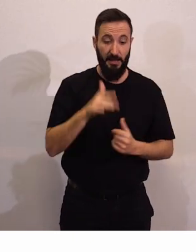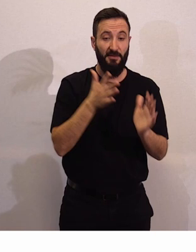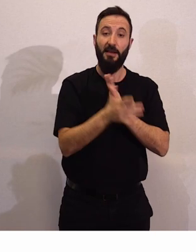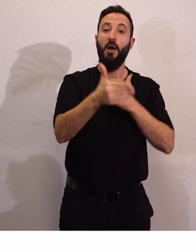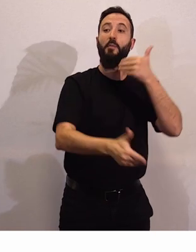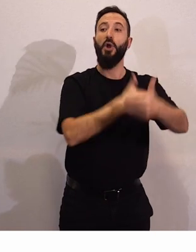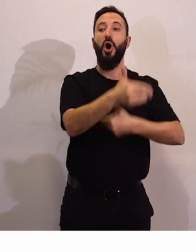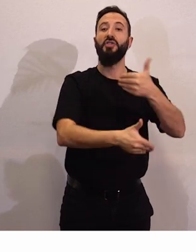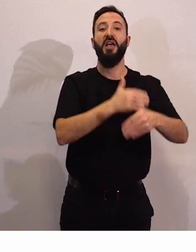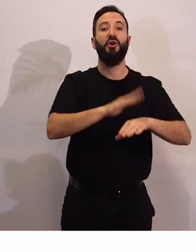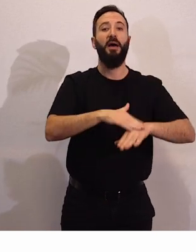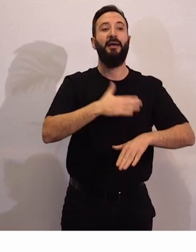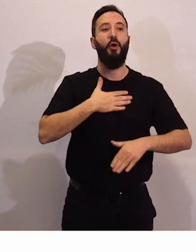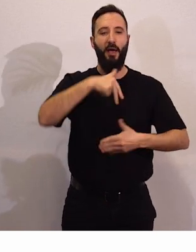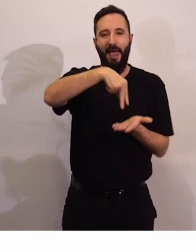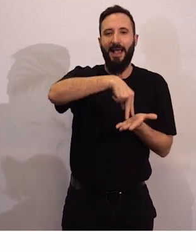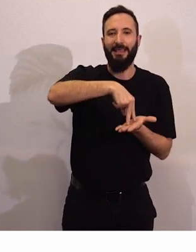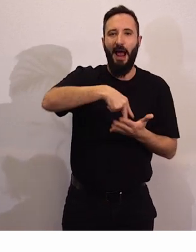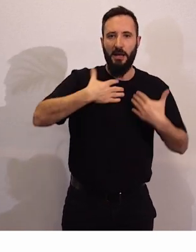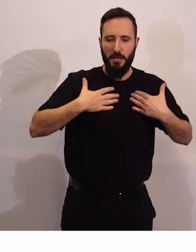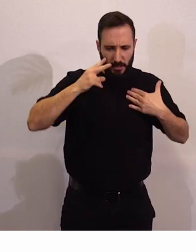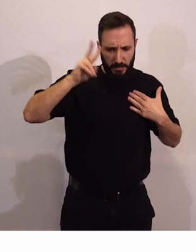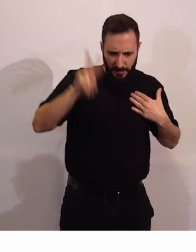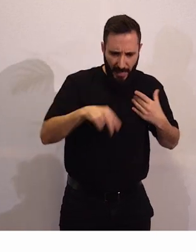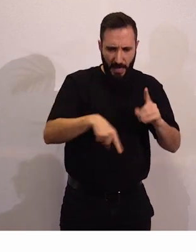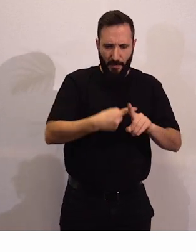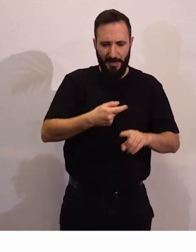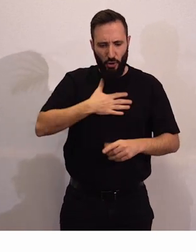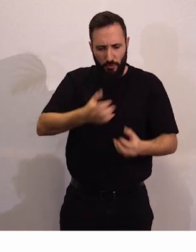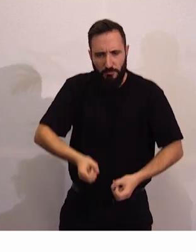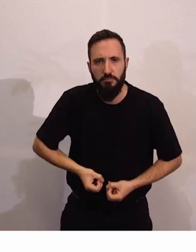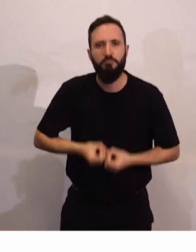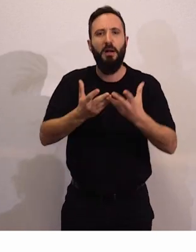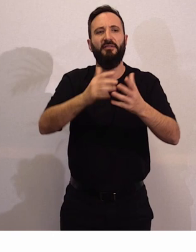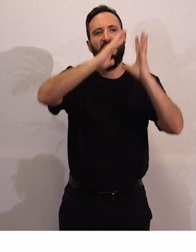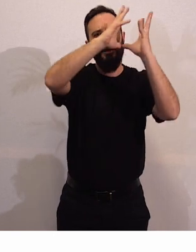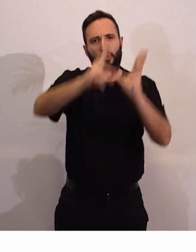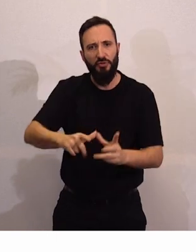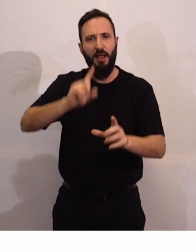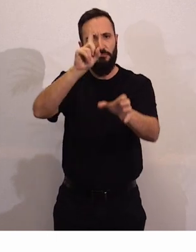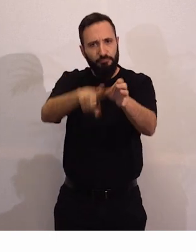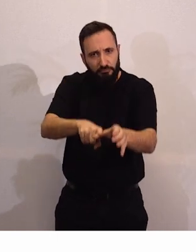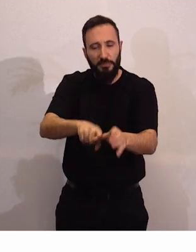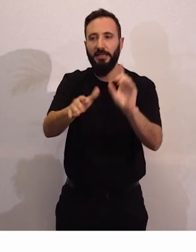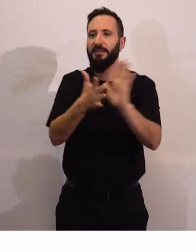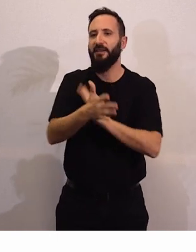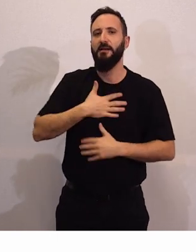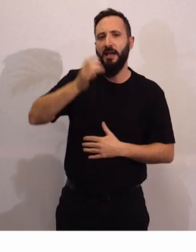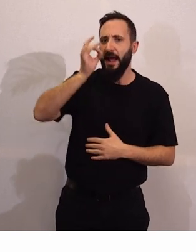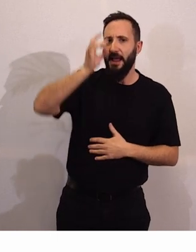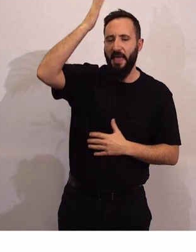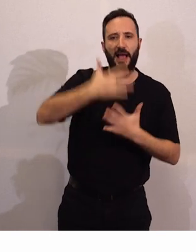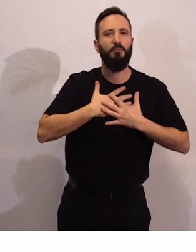estar de ser y de contar en España. Es decir, de que nuestras ideas, nuestras